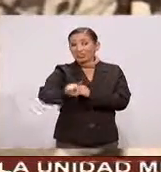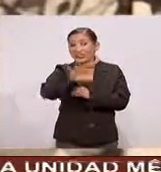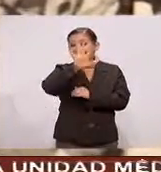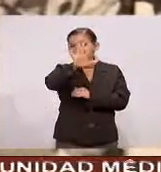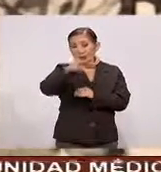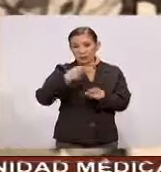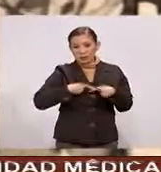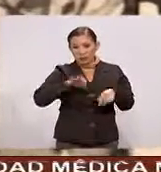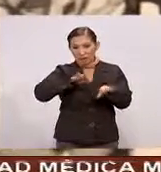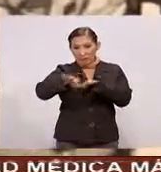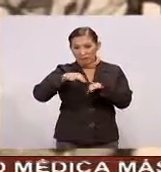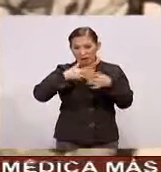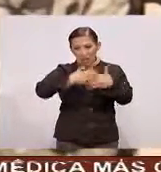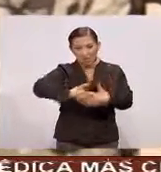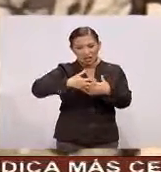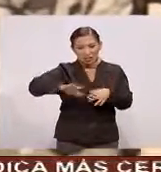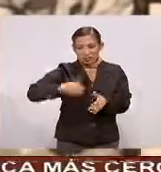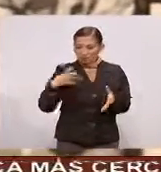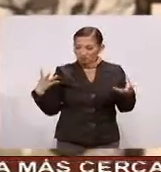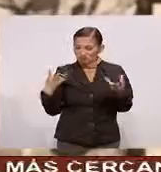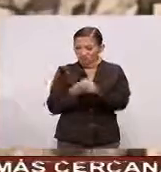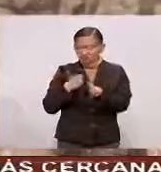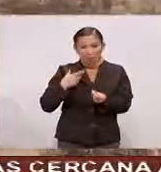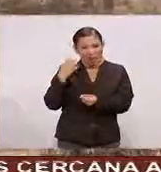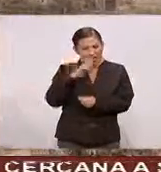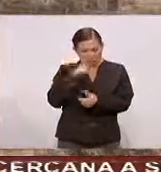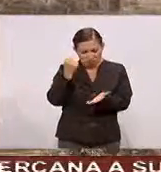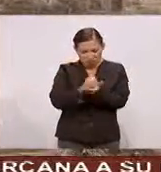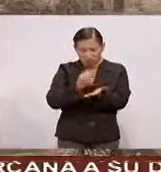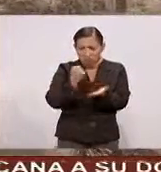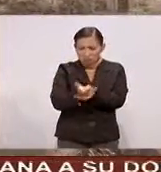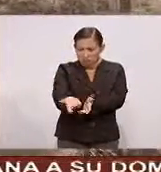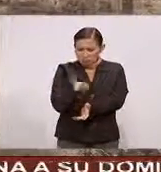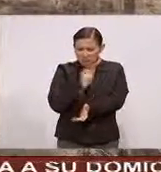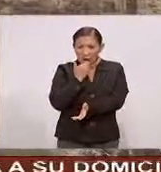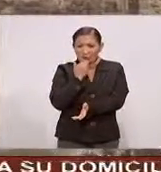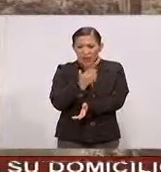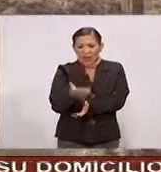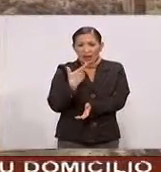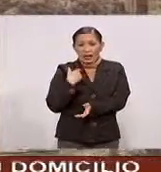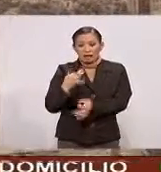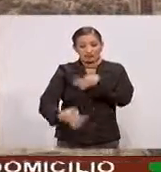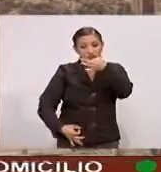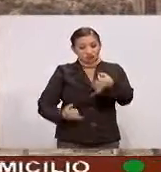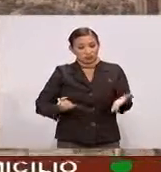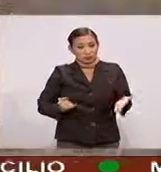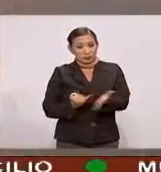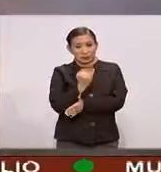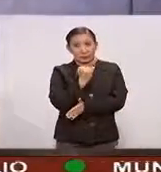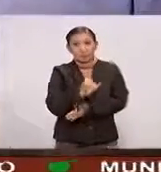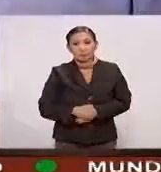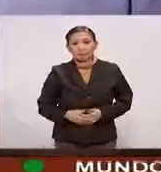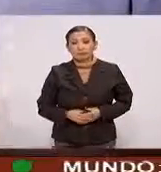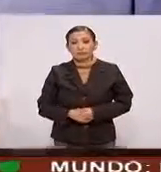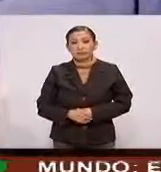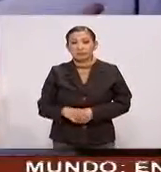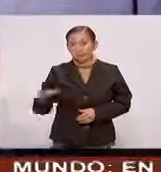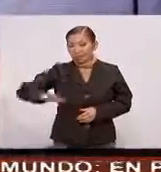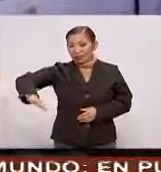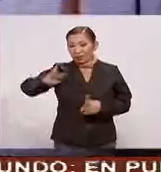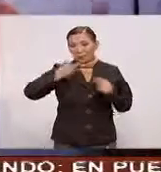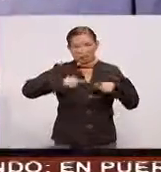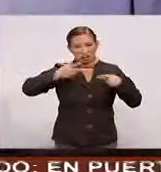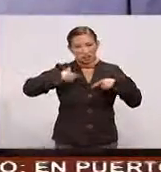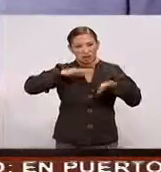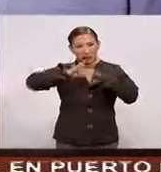Los trabajadores Se unieron Para exigir Mejoras laborales Situación que terminó En la Suprema Corte De Justicia Los trabajadores